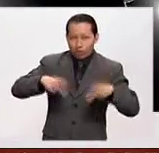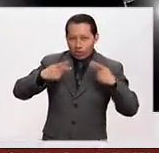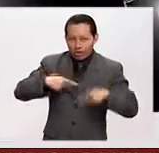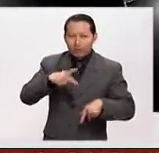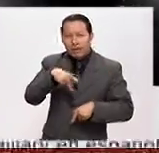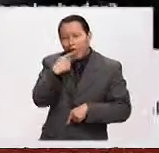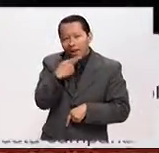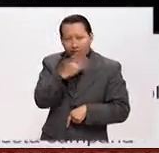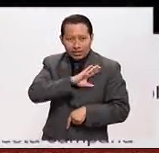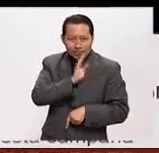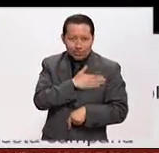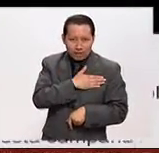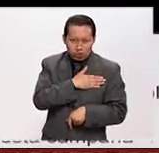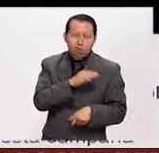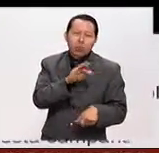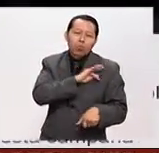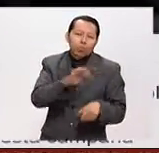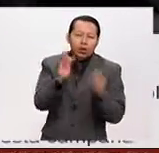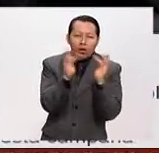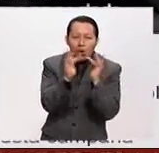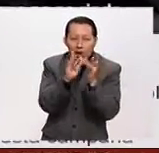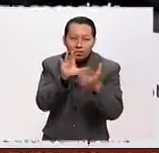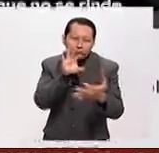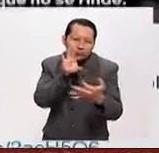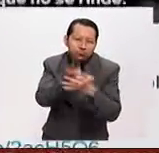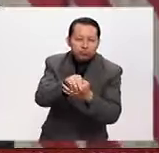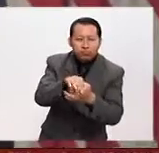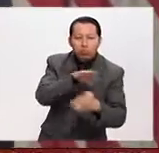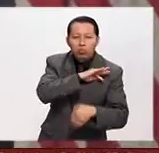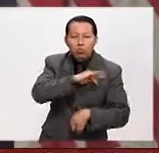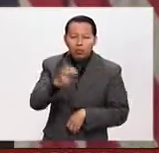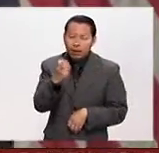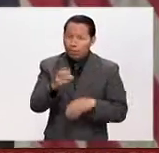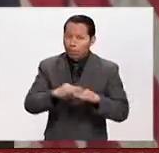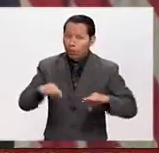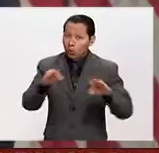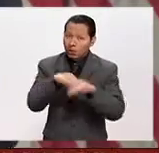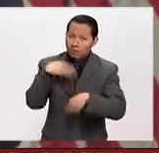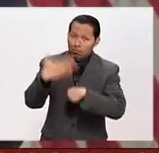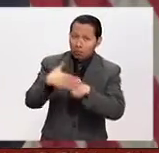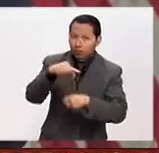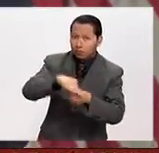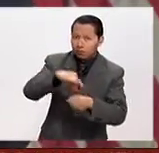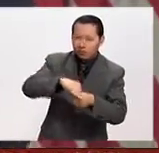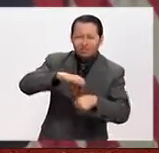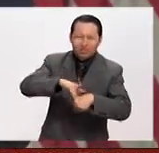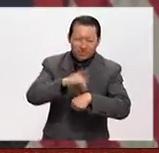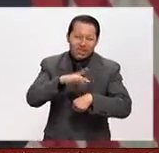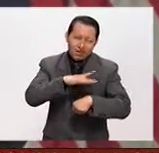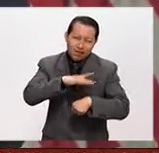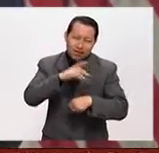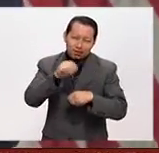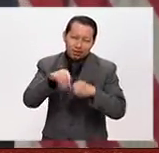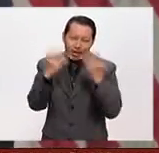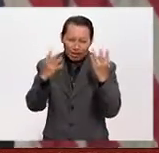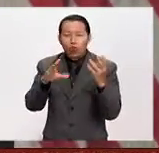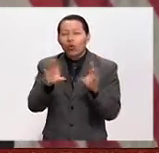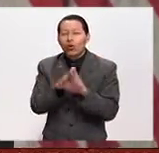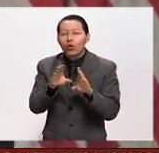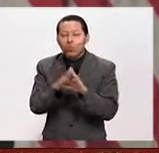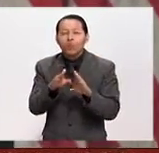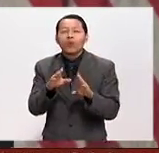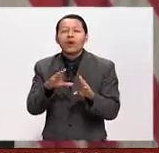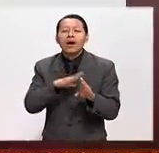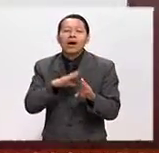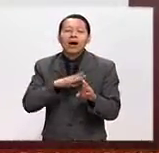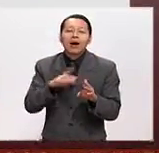duda están jugando un papel decisivo en estas elecciones debido a las polémicas declaraciones que ha hecho